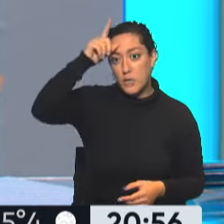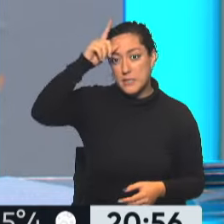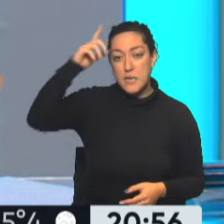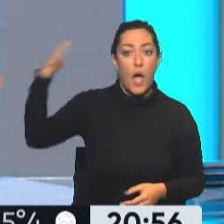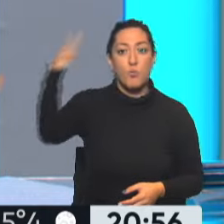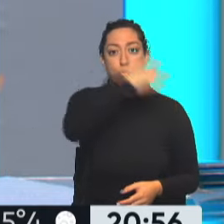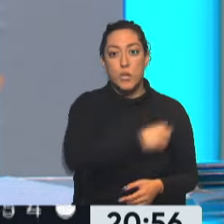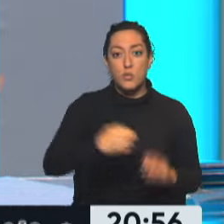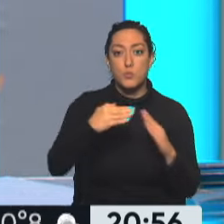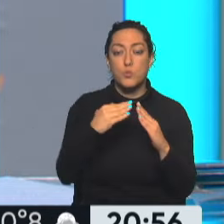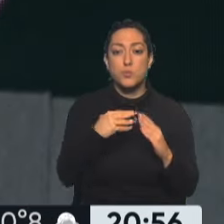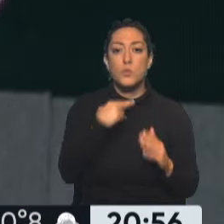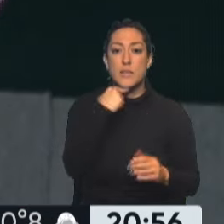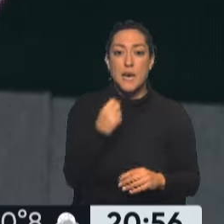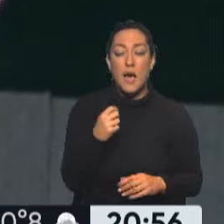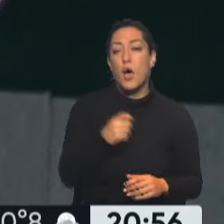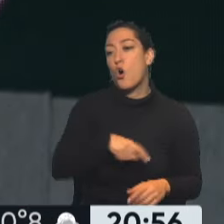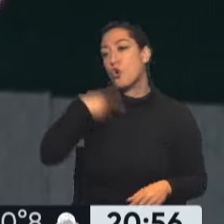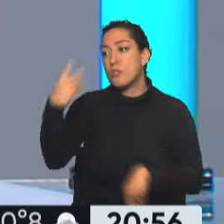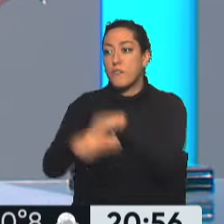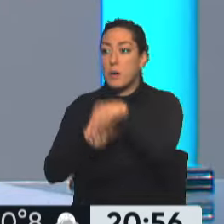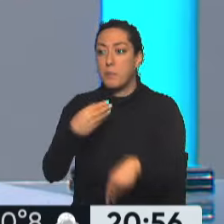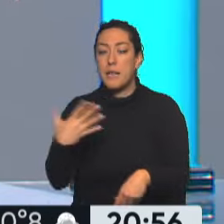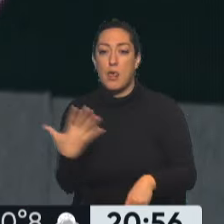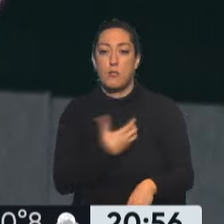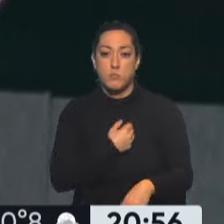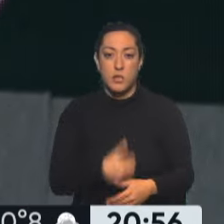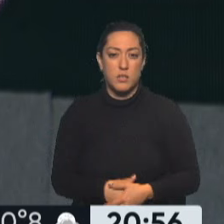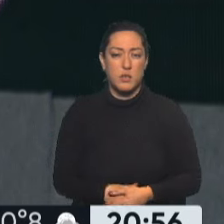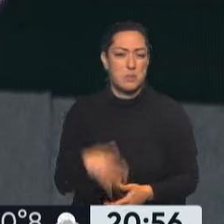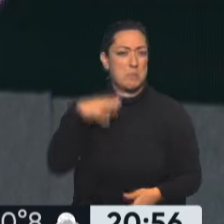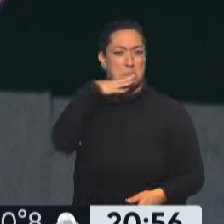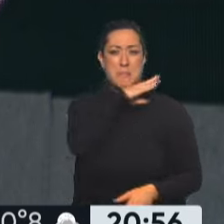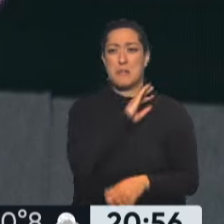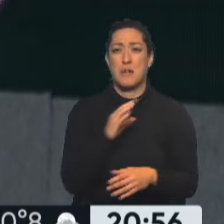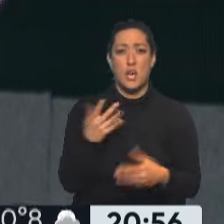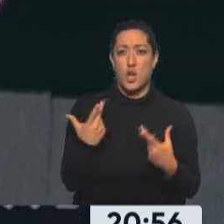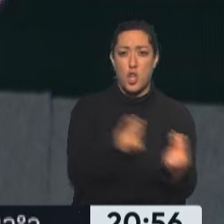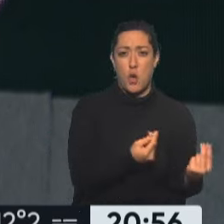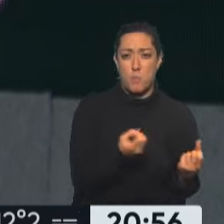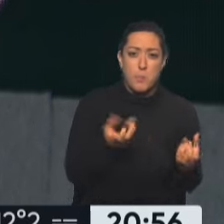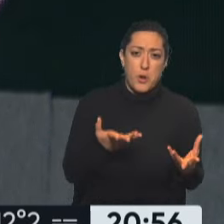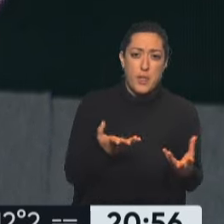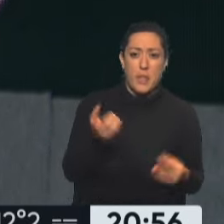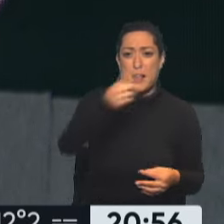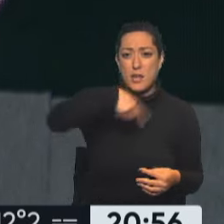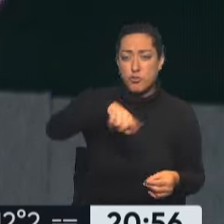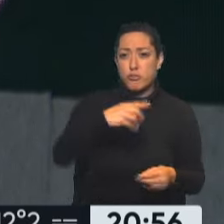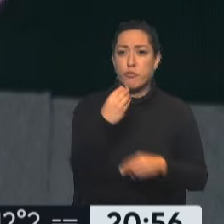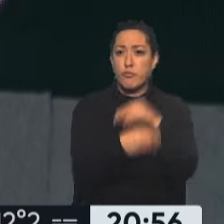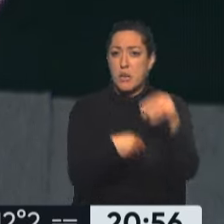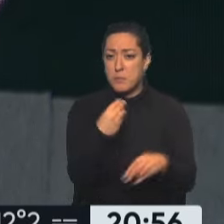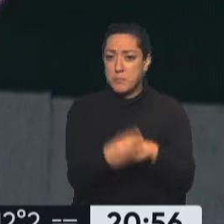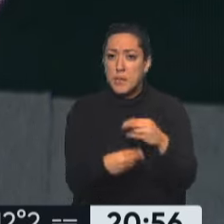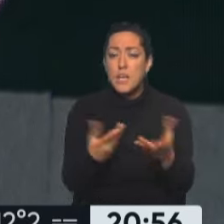a la nena de la casa para dárselo a otra familia de adoptantes. Y no se entiende por qué le pueden decir que no si en realidad ellos eran la familia que